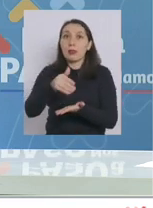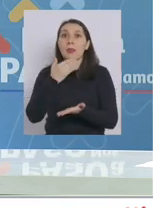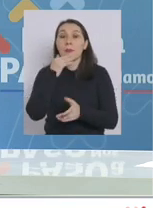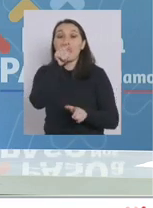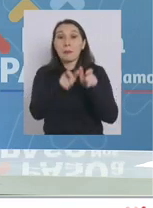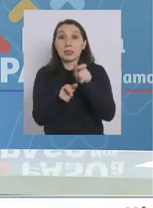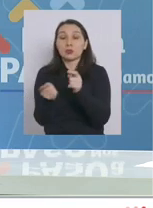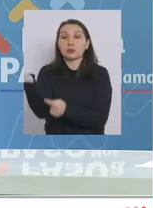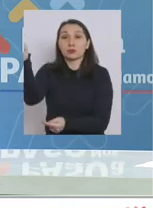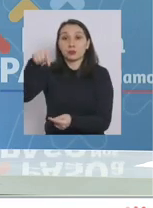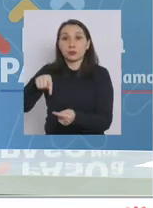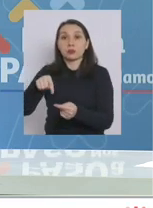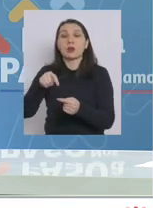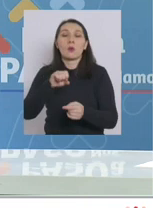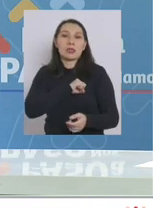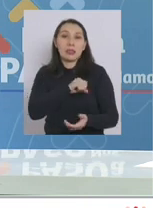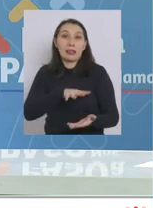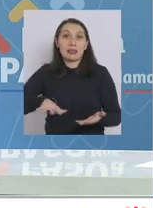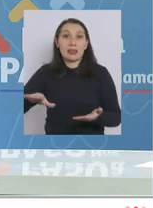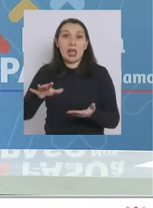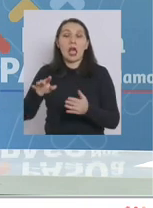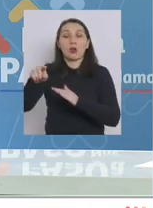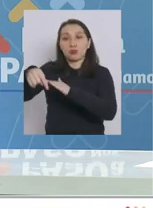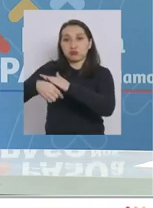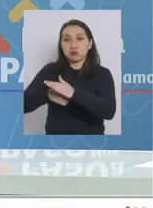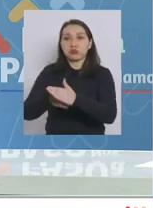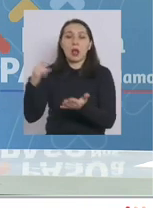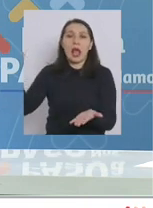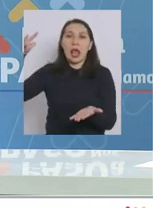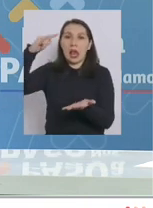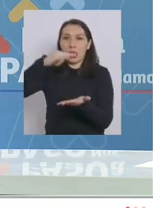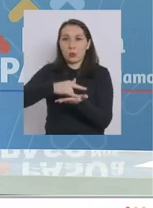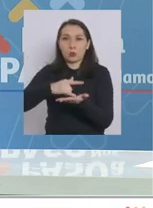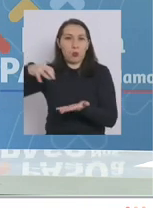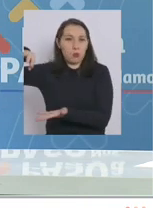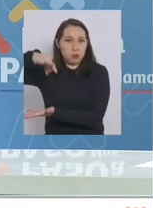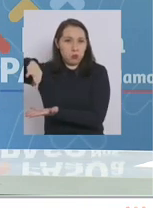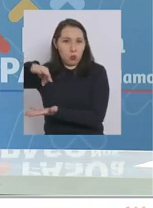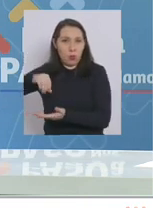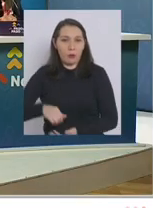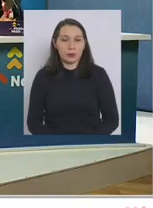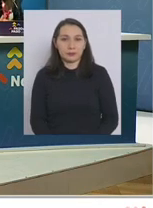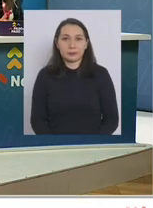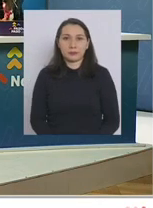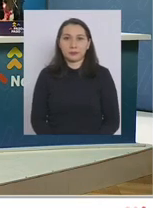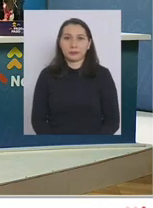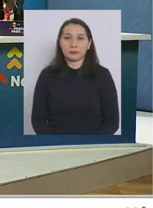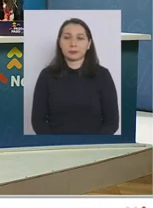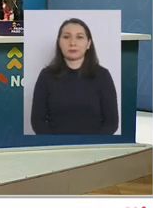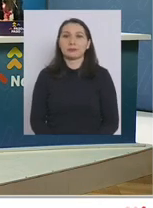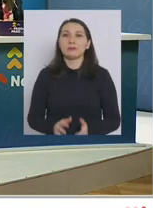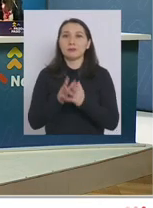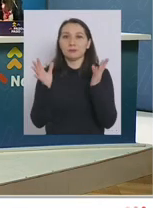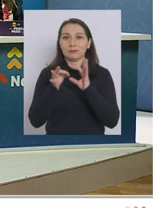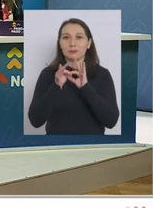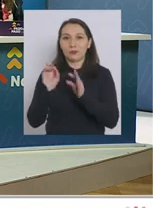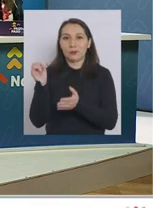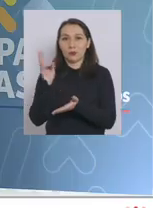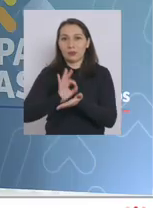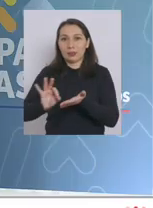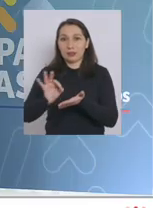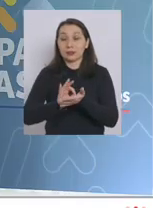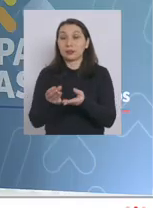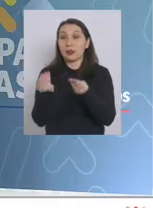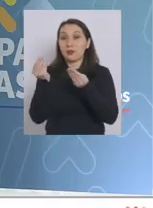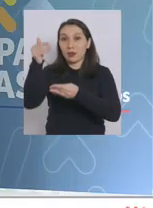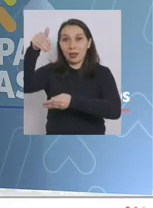viajeros que llegan a través de la región metropolitana del aeropuerto Arturo Merino Benítez. Muchas gracias, su secretaria.